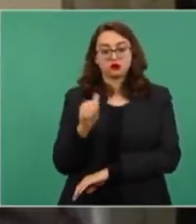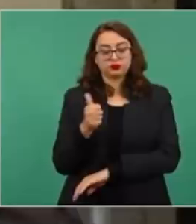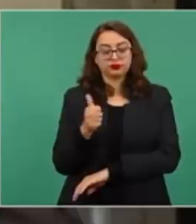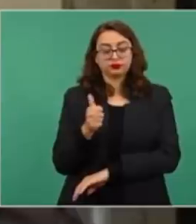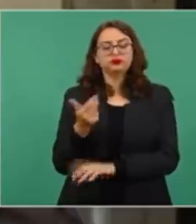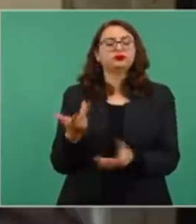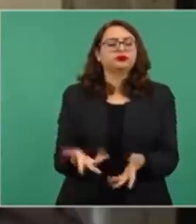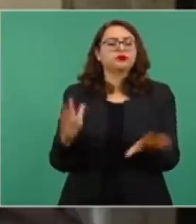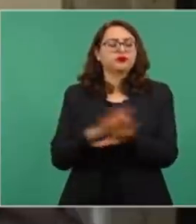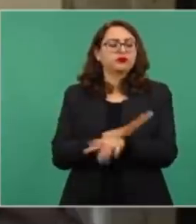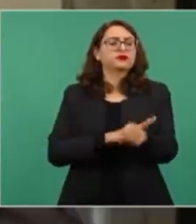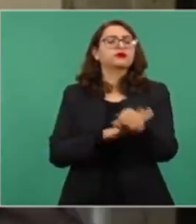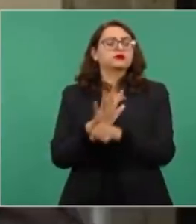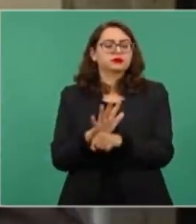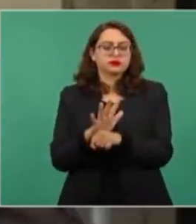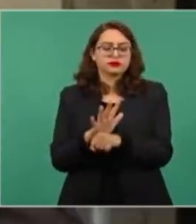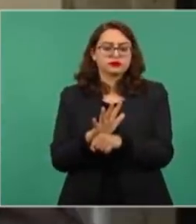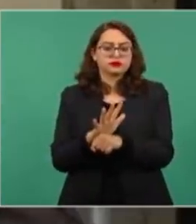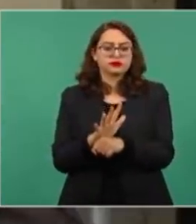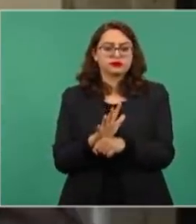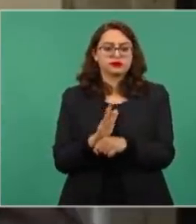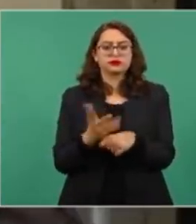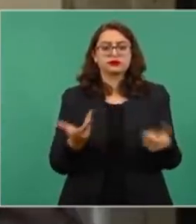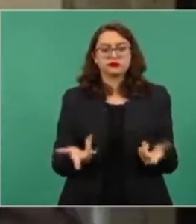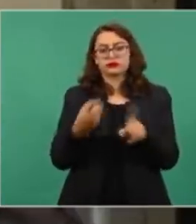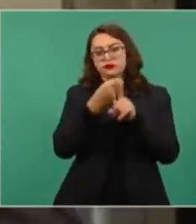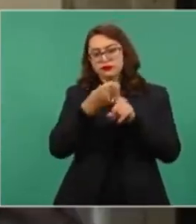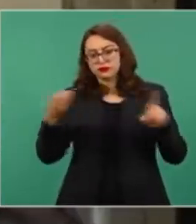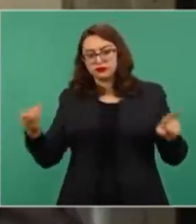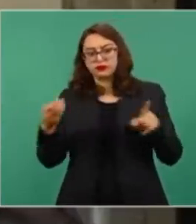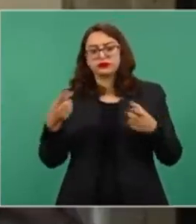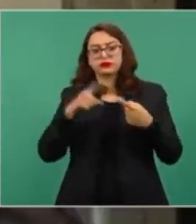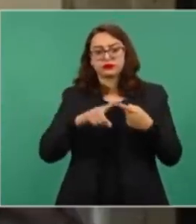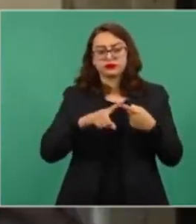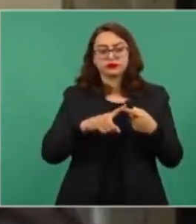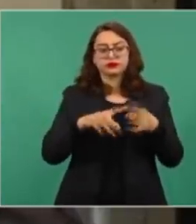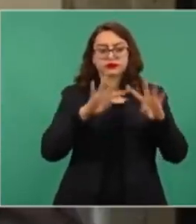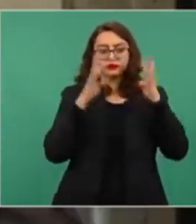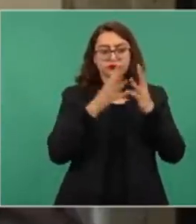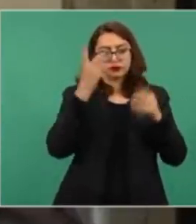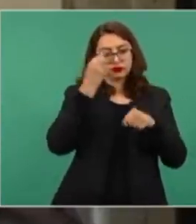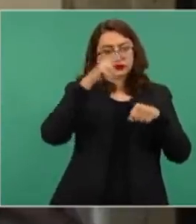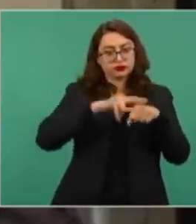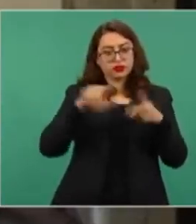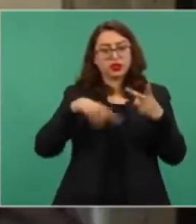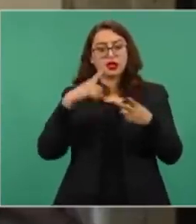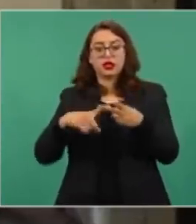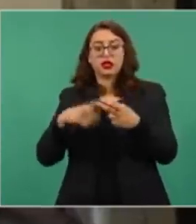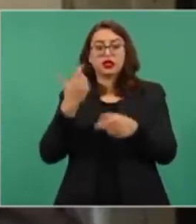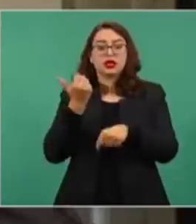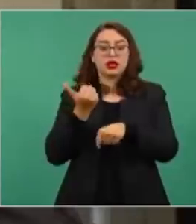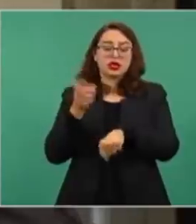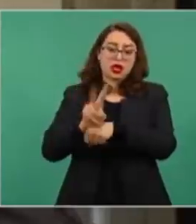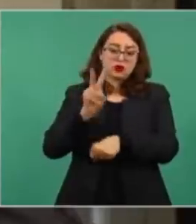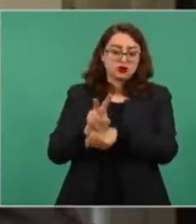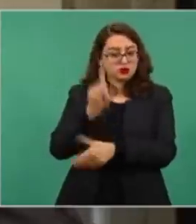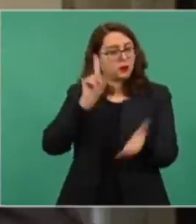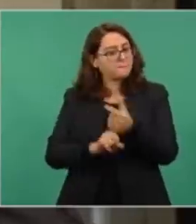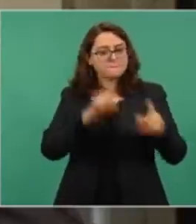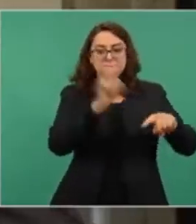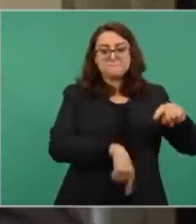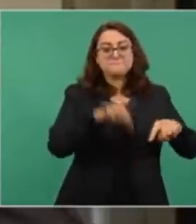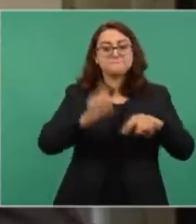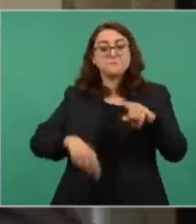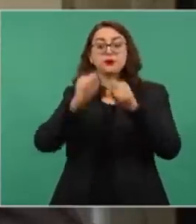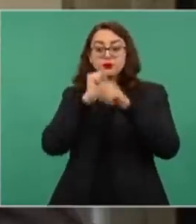En estos cambios se está modificando la estructura orgánica y desaparecen el Consejo de Dirección y la Auditoría Interna. Además, realizaron cambios en